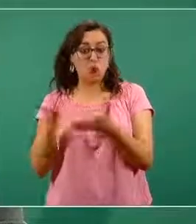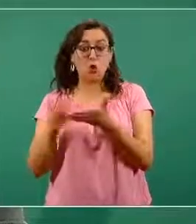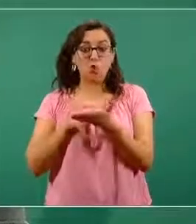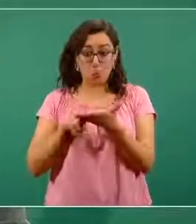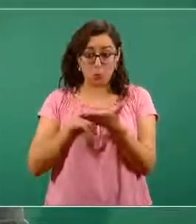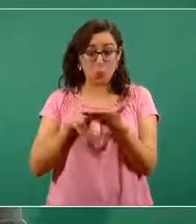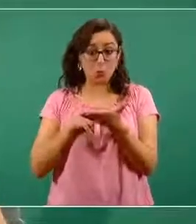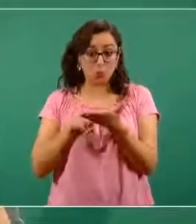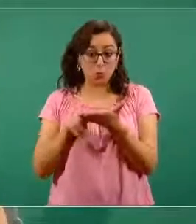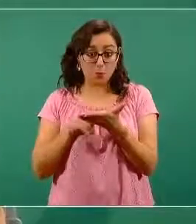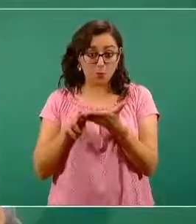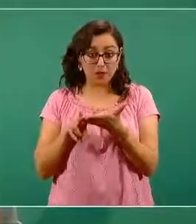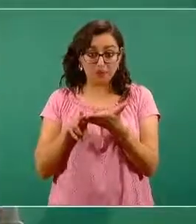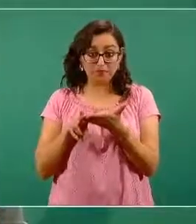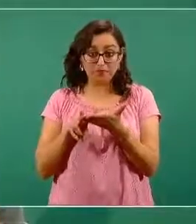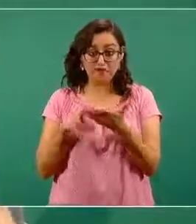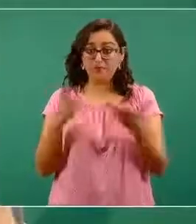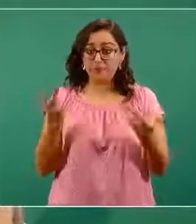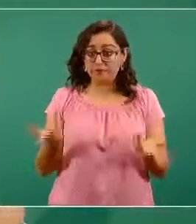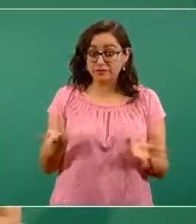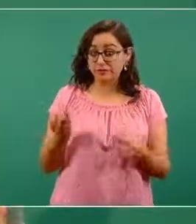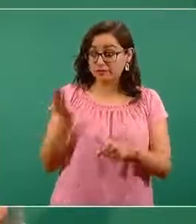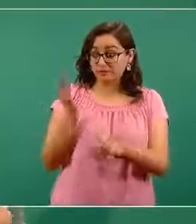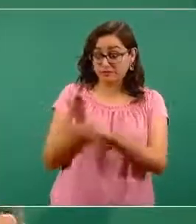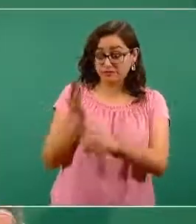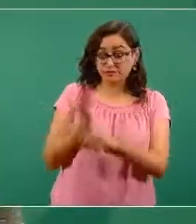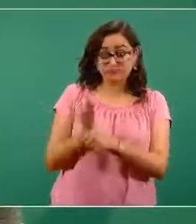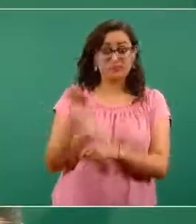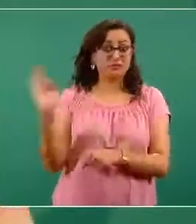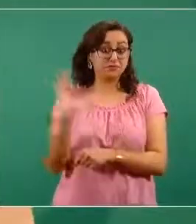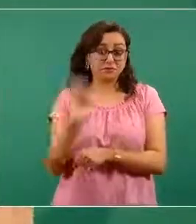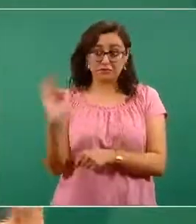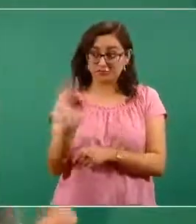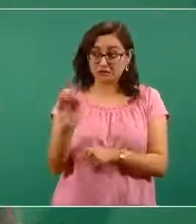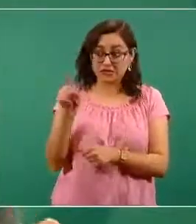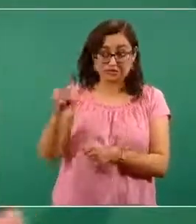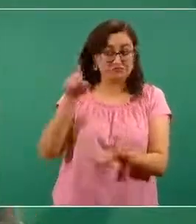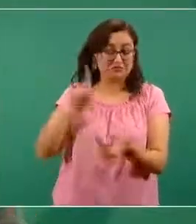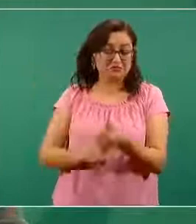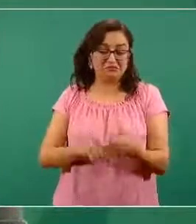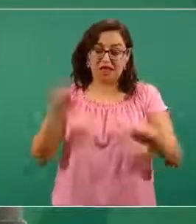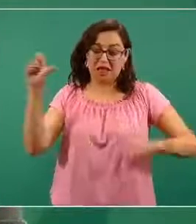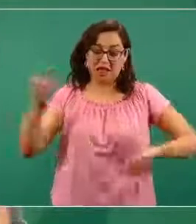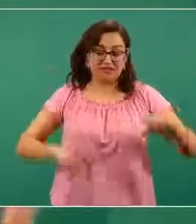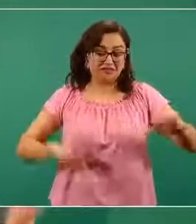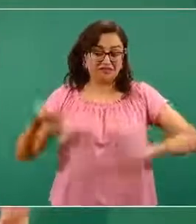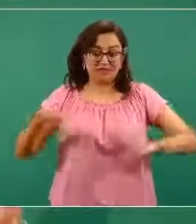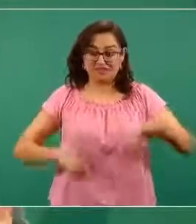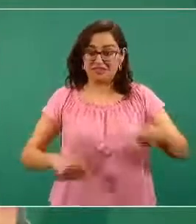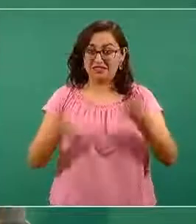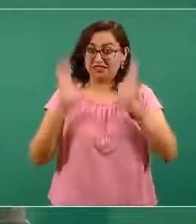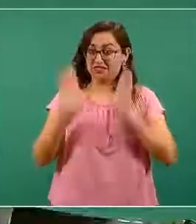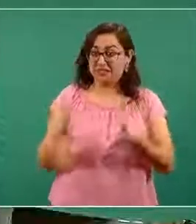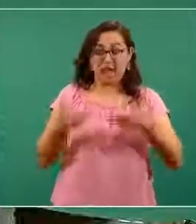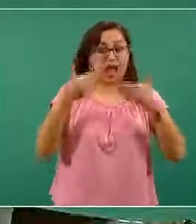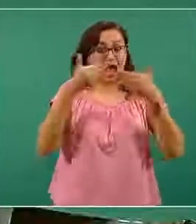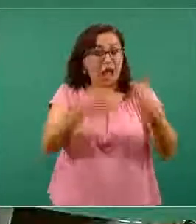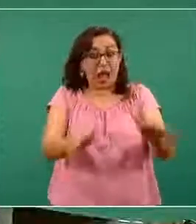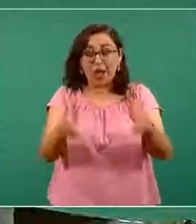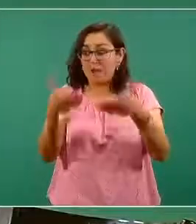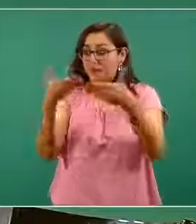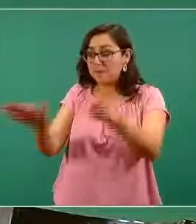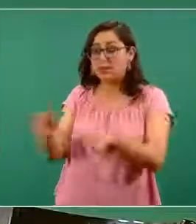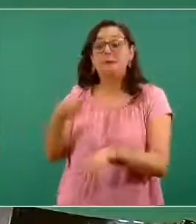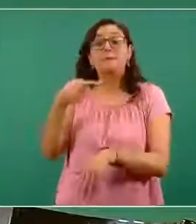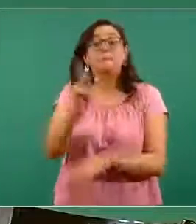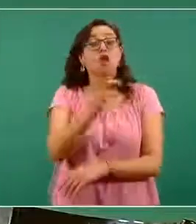que estén con muchas de las actividades socioeconómicas ya abiertas, pero con esta